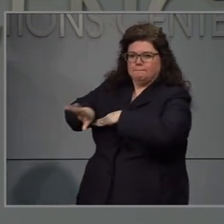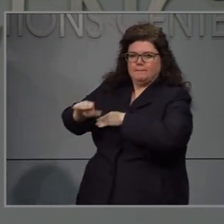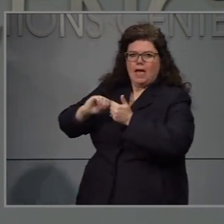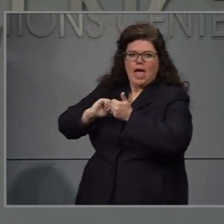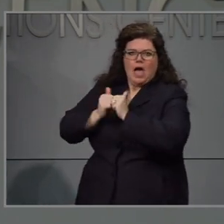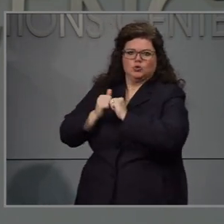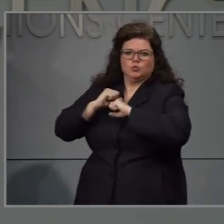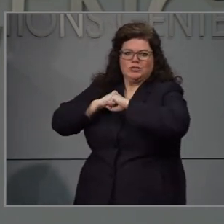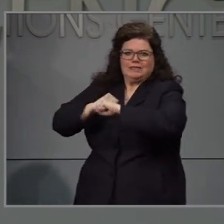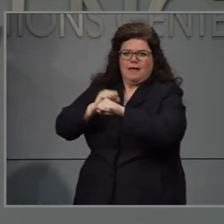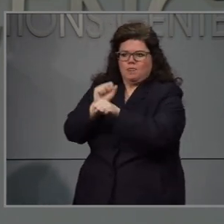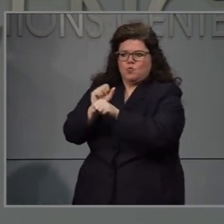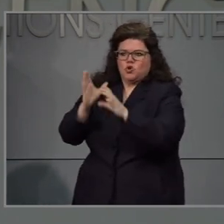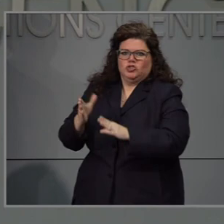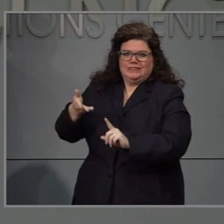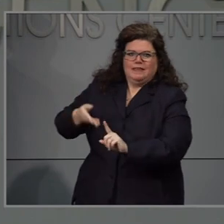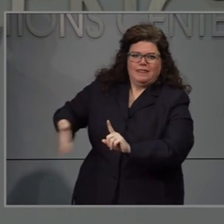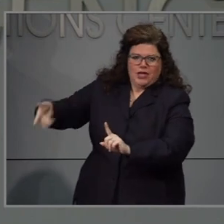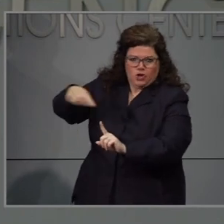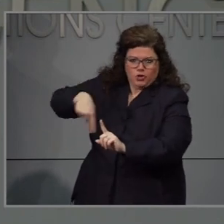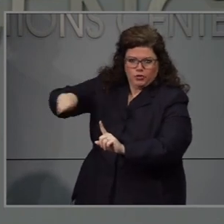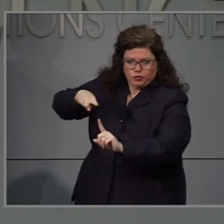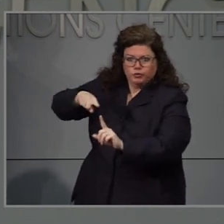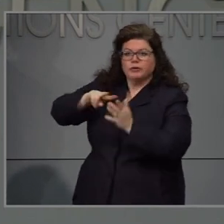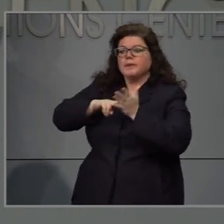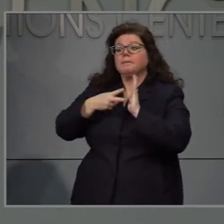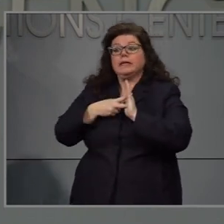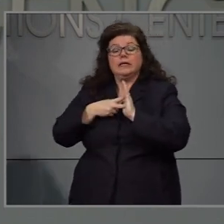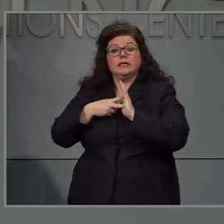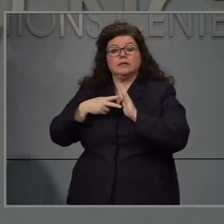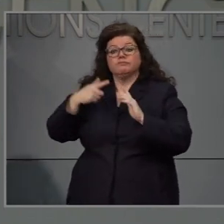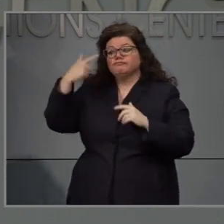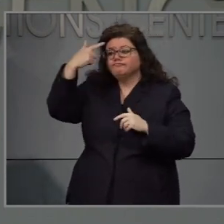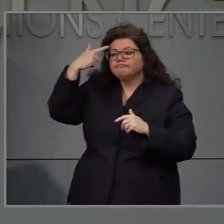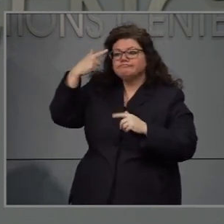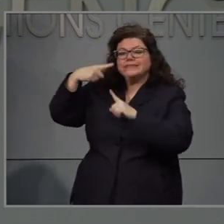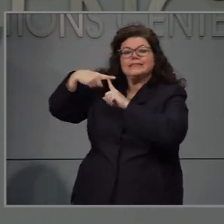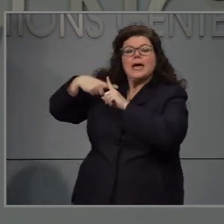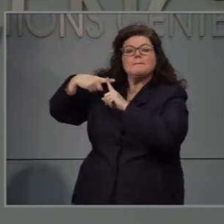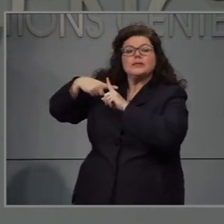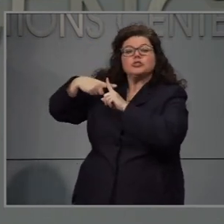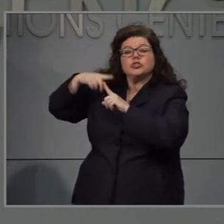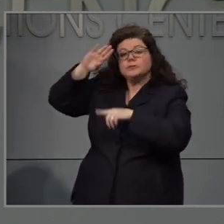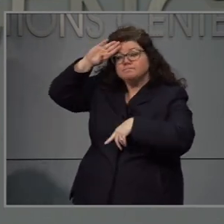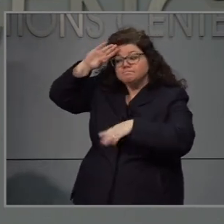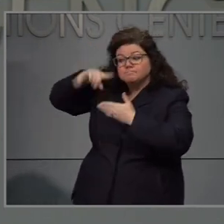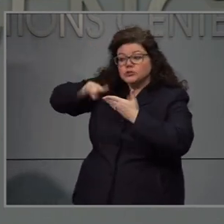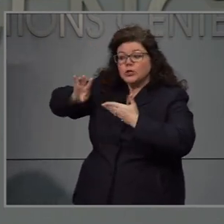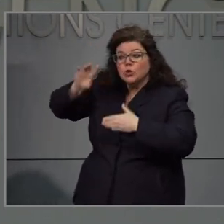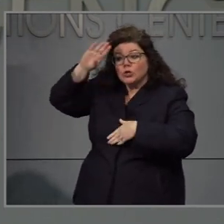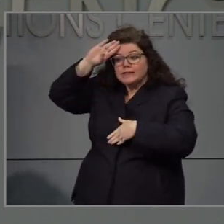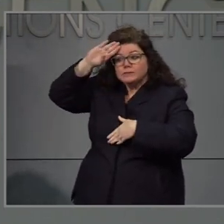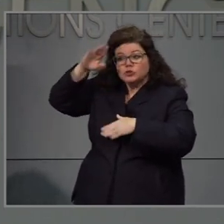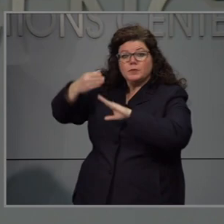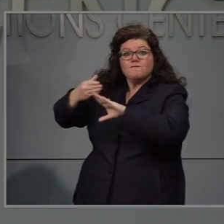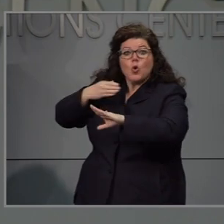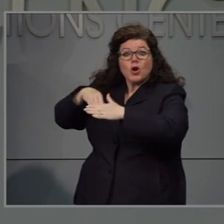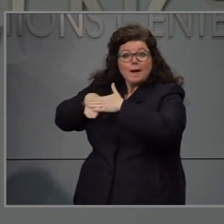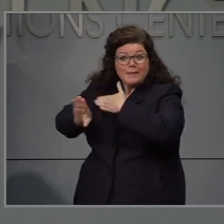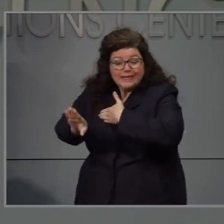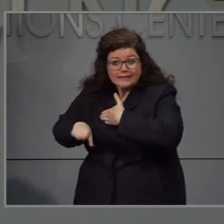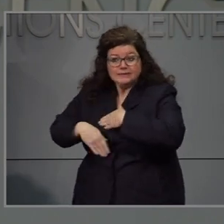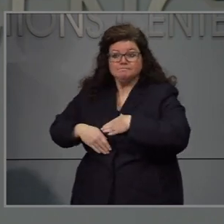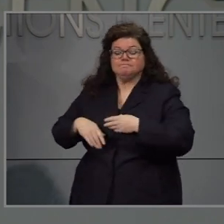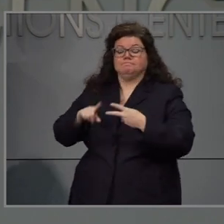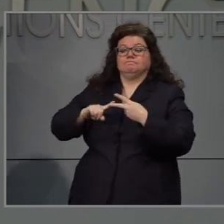organizan, seguimos ayudando a las organizaciones para proteger a sus empleados excesivas checando la temperatura